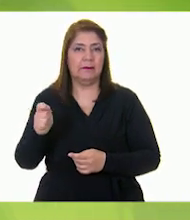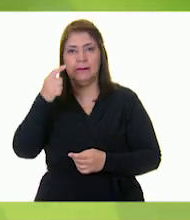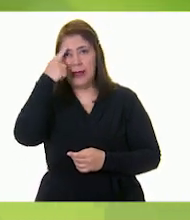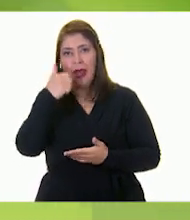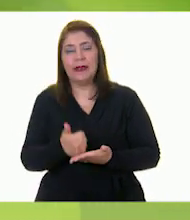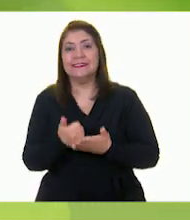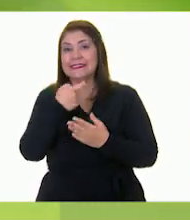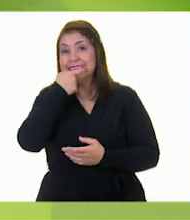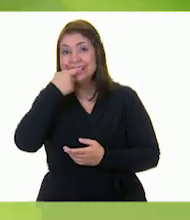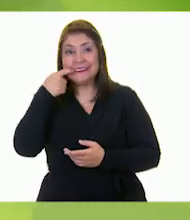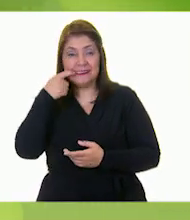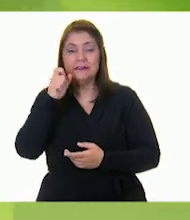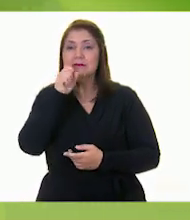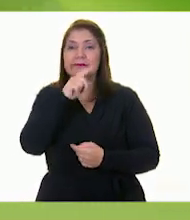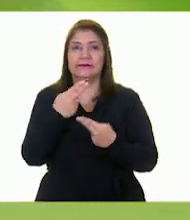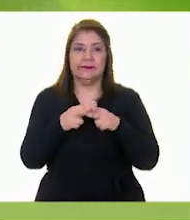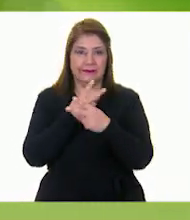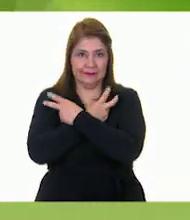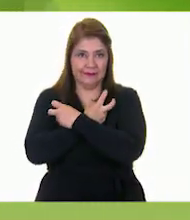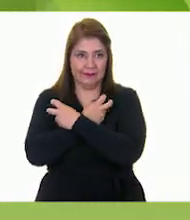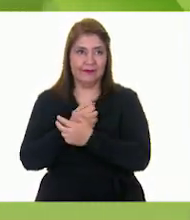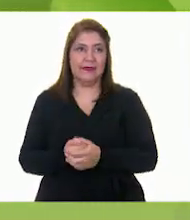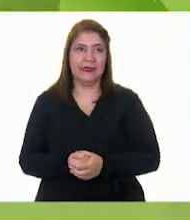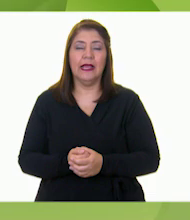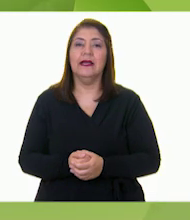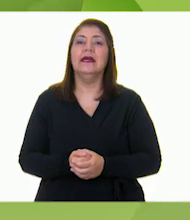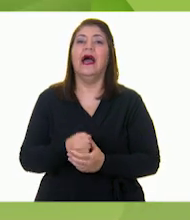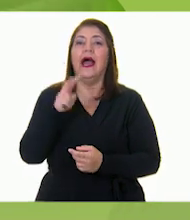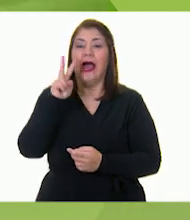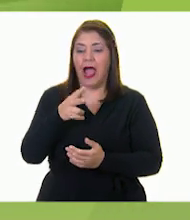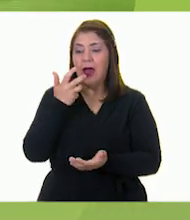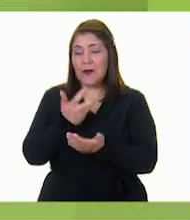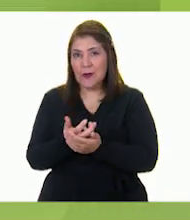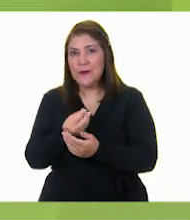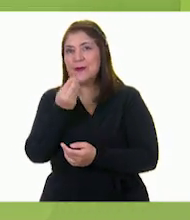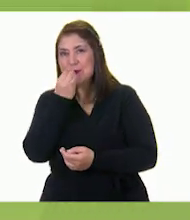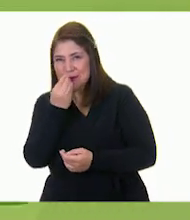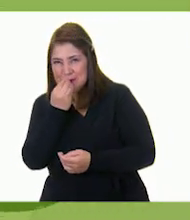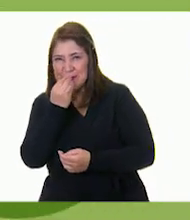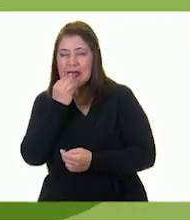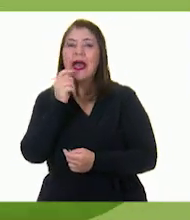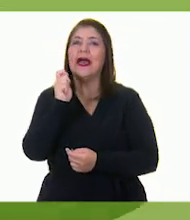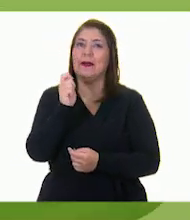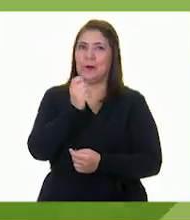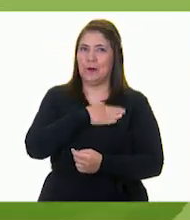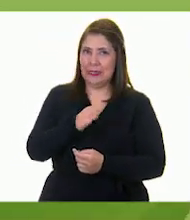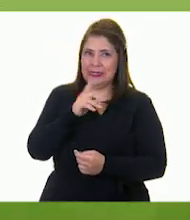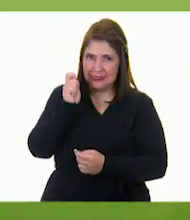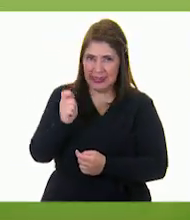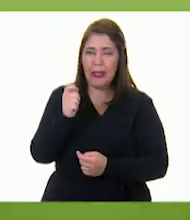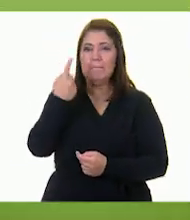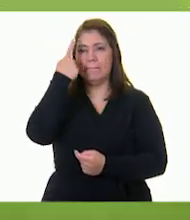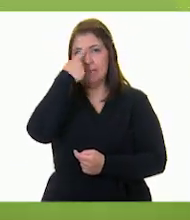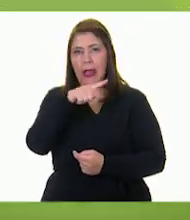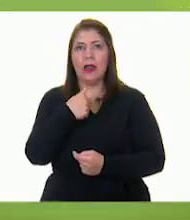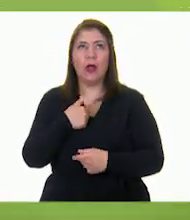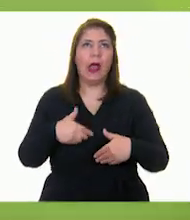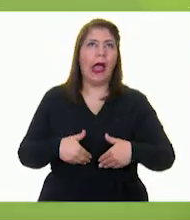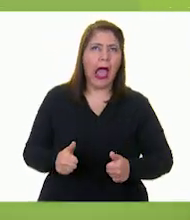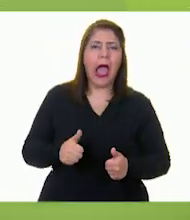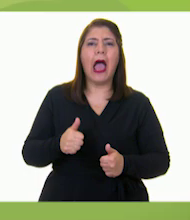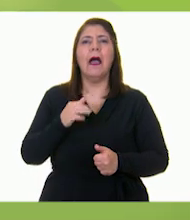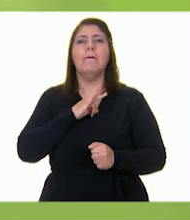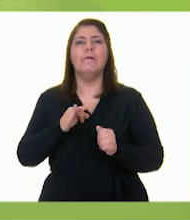los dientes y huesos. Comer colaciones es bueno. Nos ayudan a saciar el hambre entre